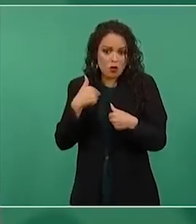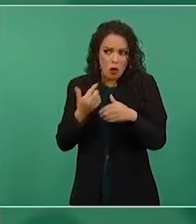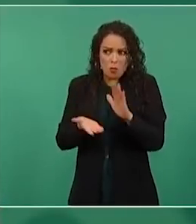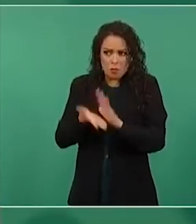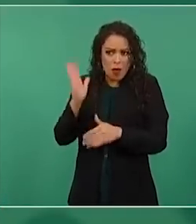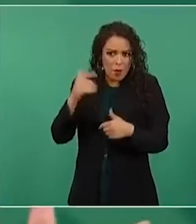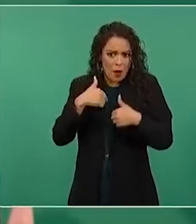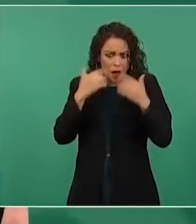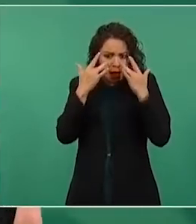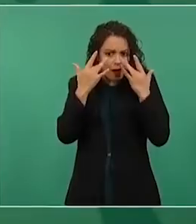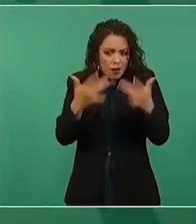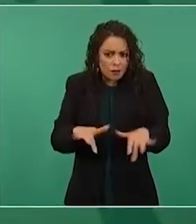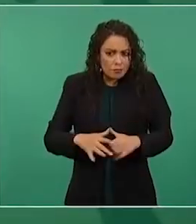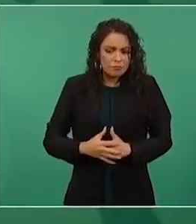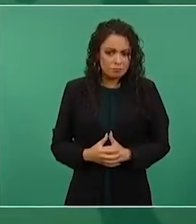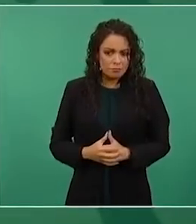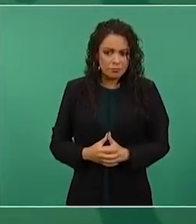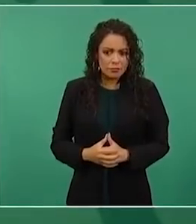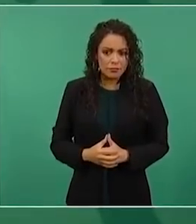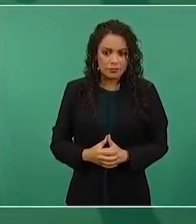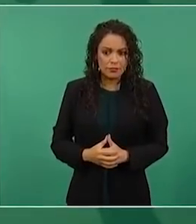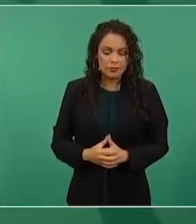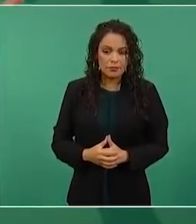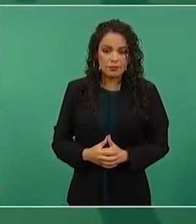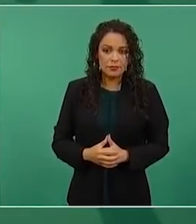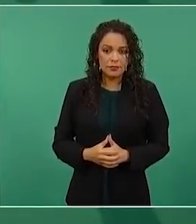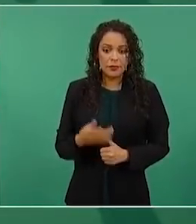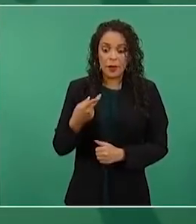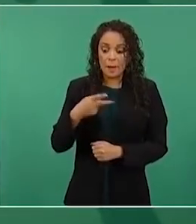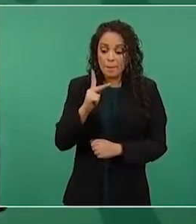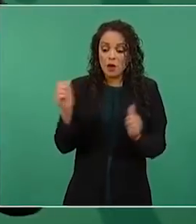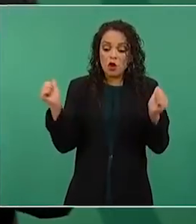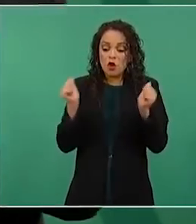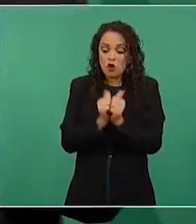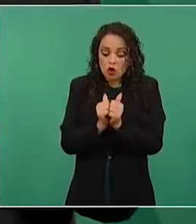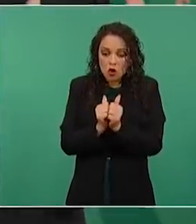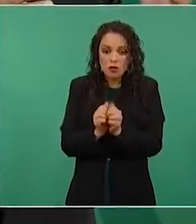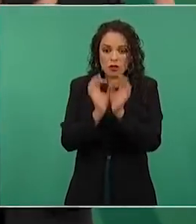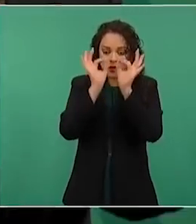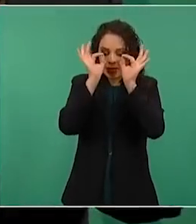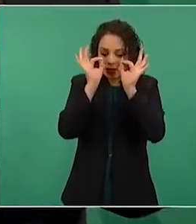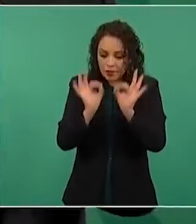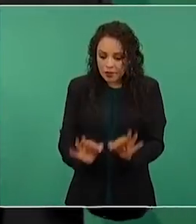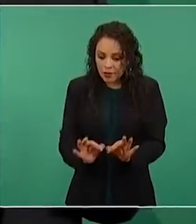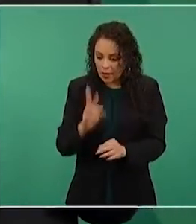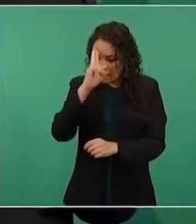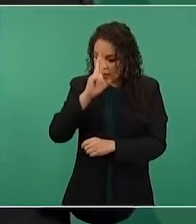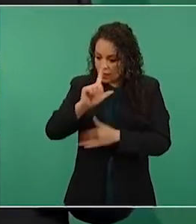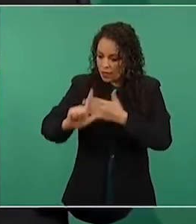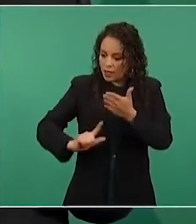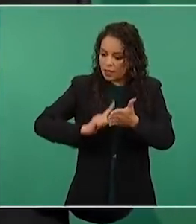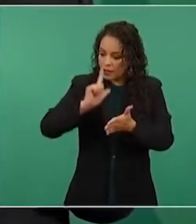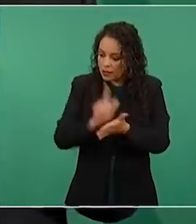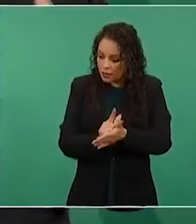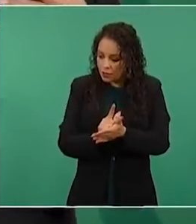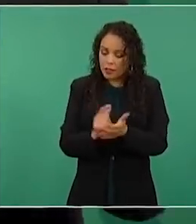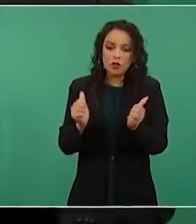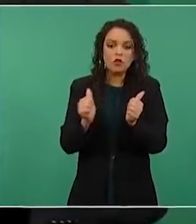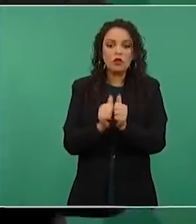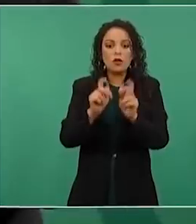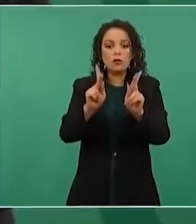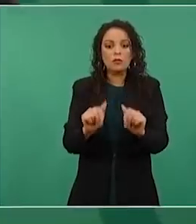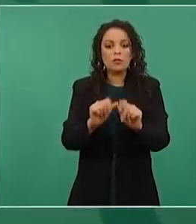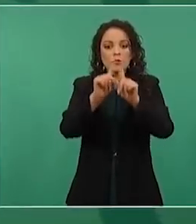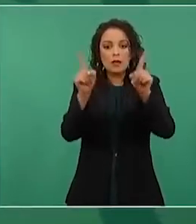Pero esto es legal, pacífico, los